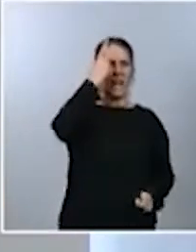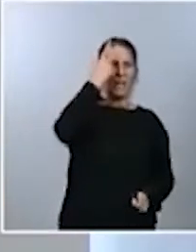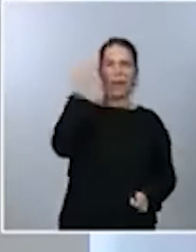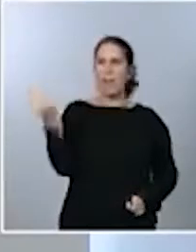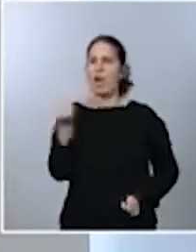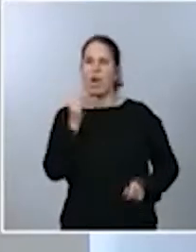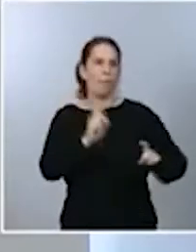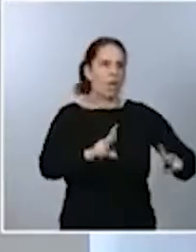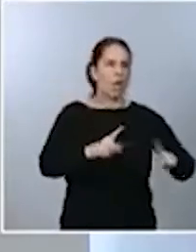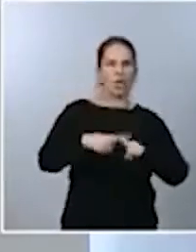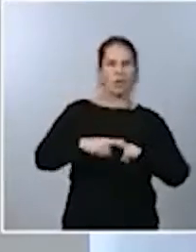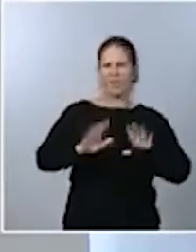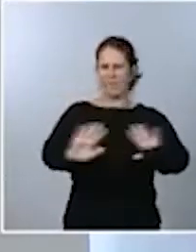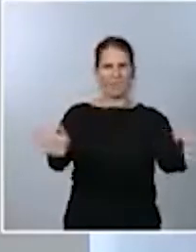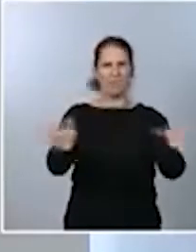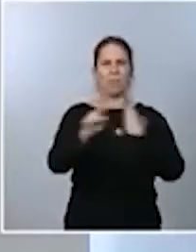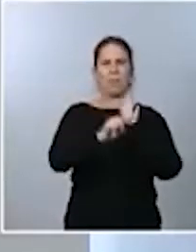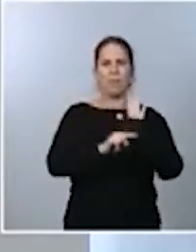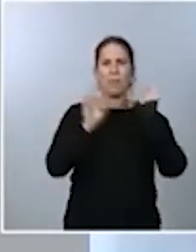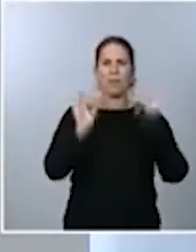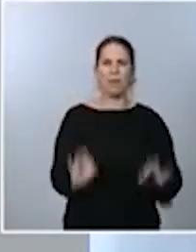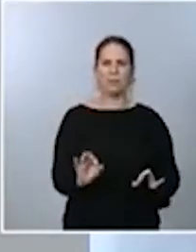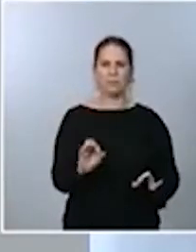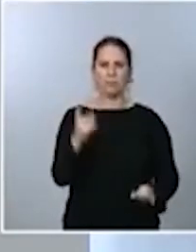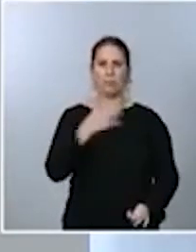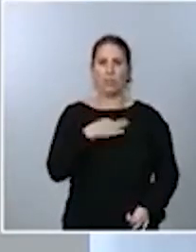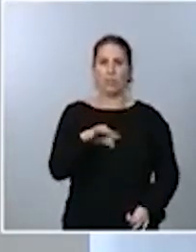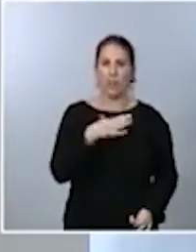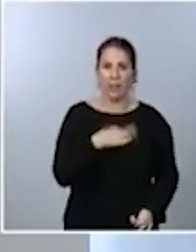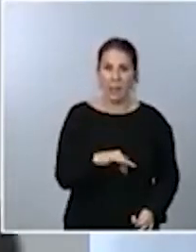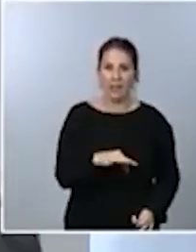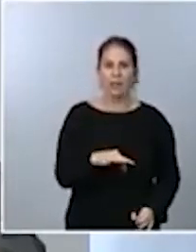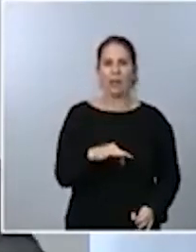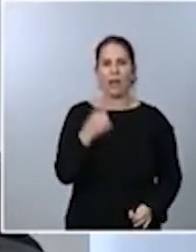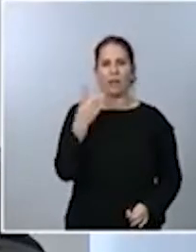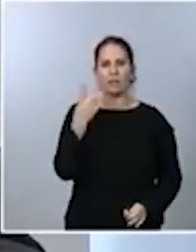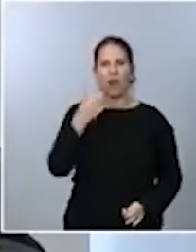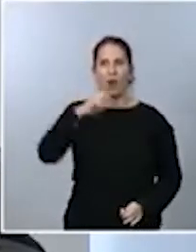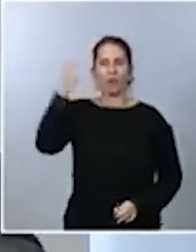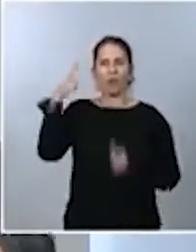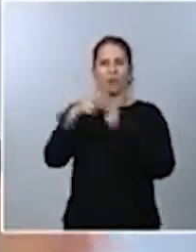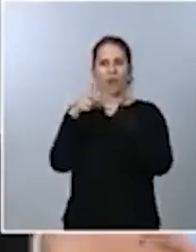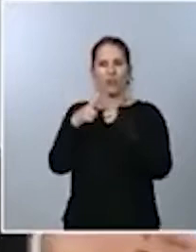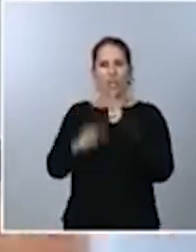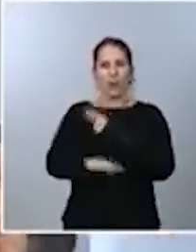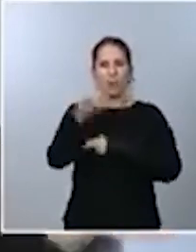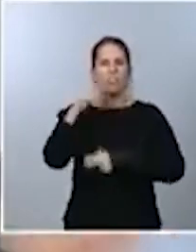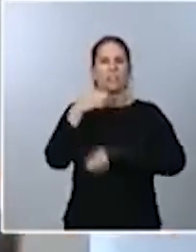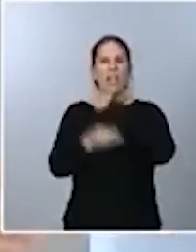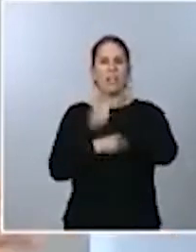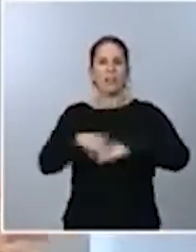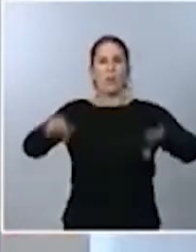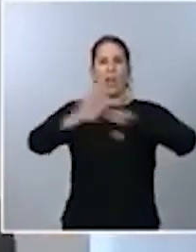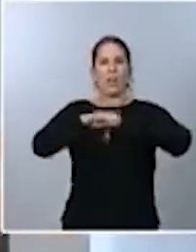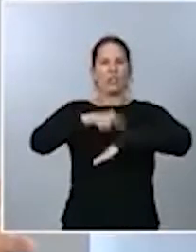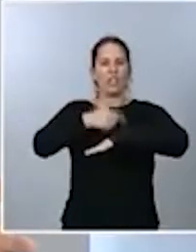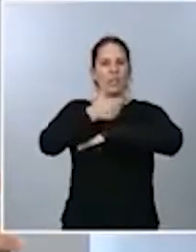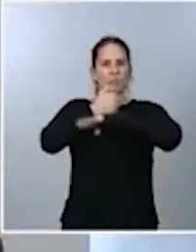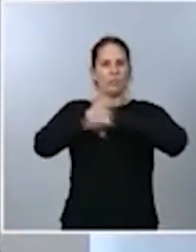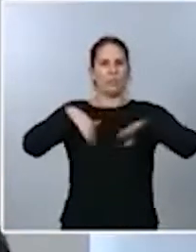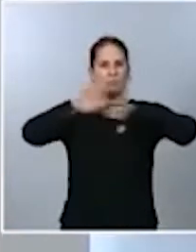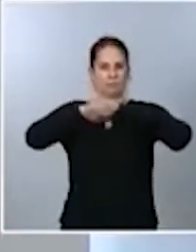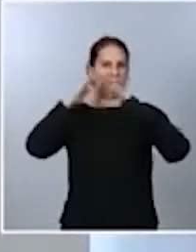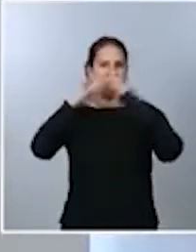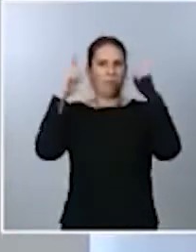medidas. Y una posibilidad es una medida que están tomando otros socios europeos, que es el toque de queda. Ha aparecido en el debate y se ha